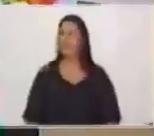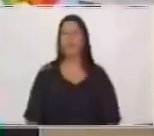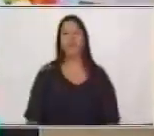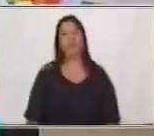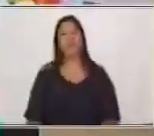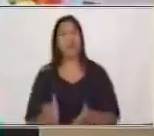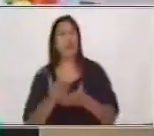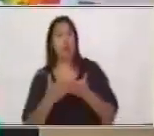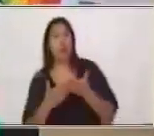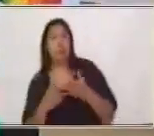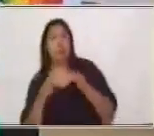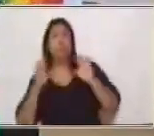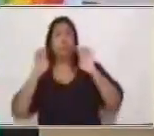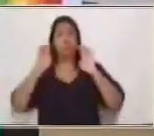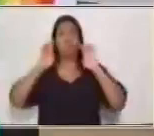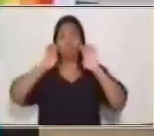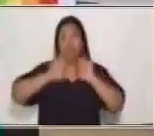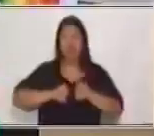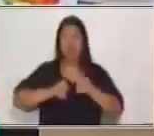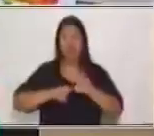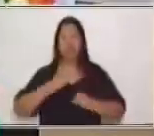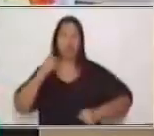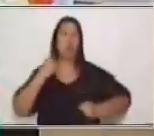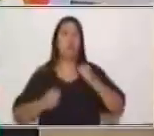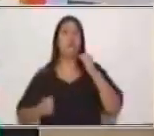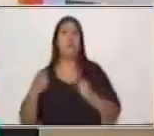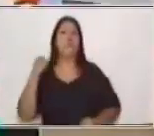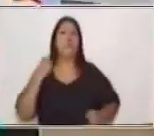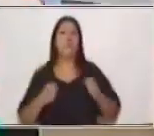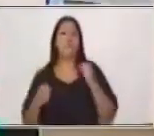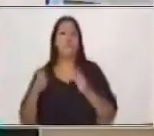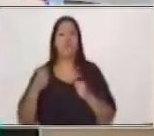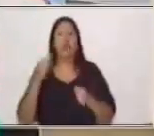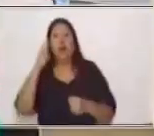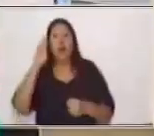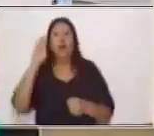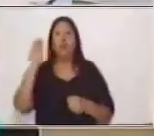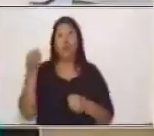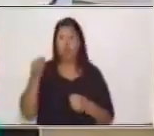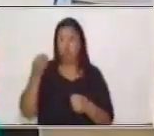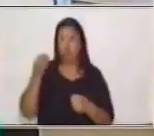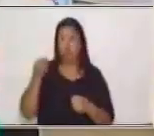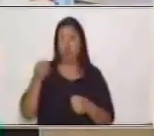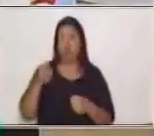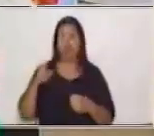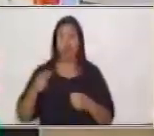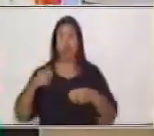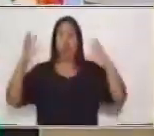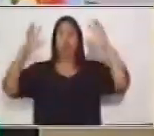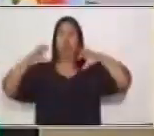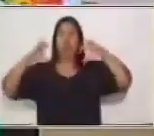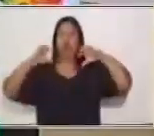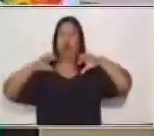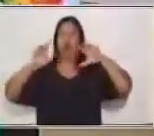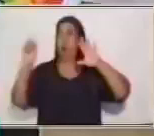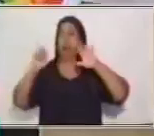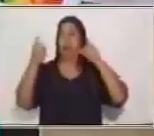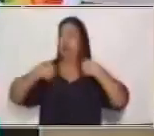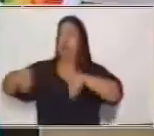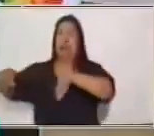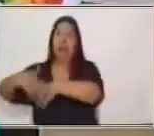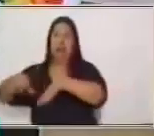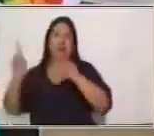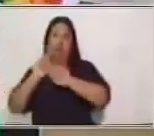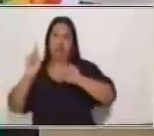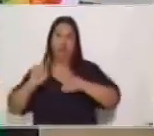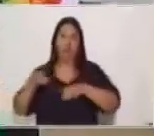personas corriendo, verdad, porque cuando está la lluvia, pues no podemos mucho salir, verdad, al campo, a